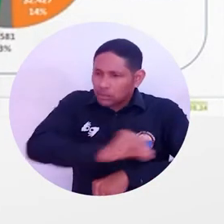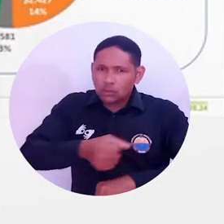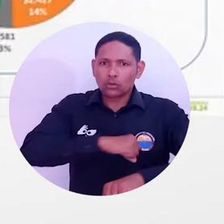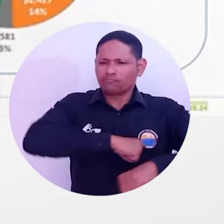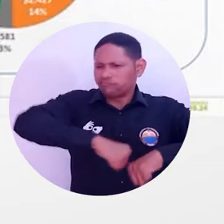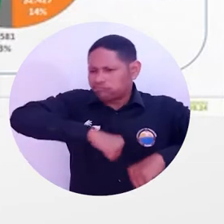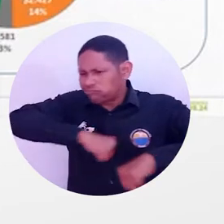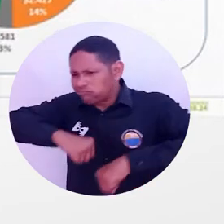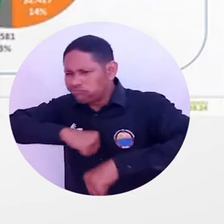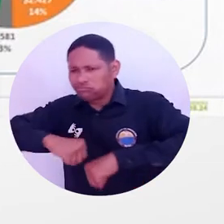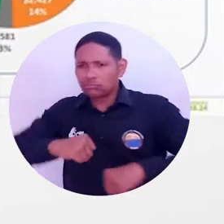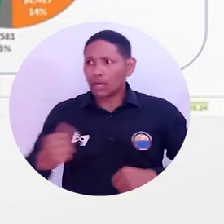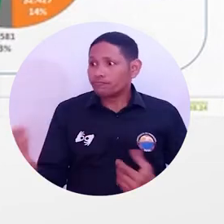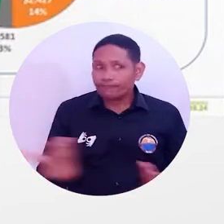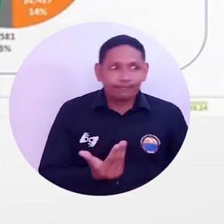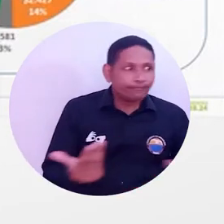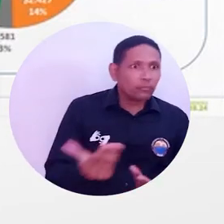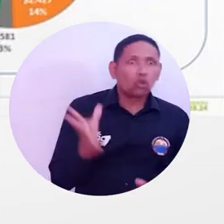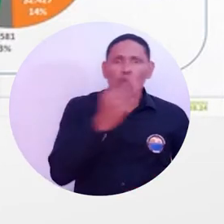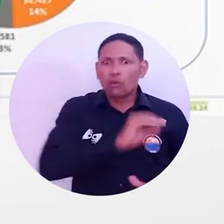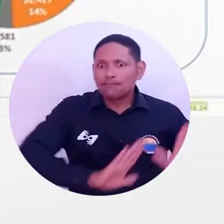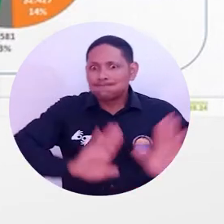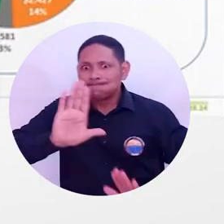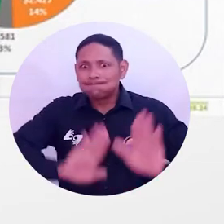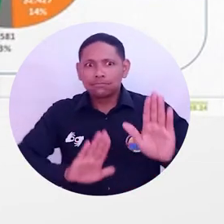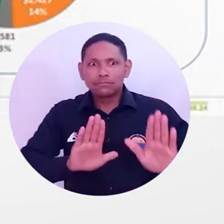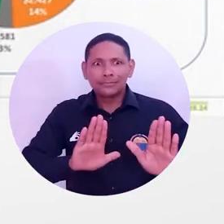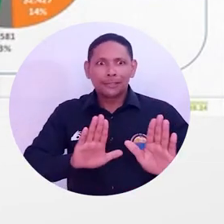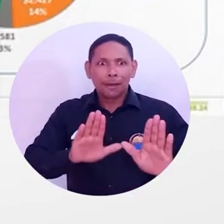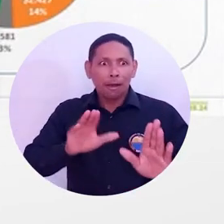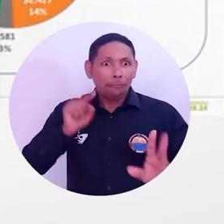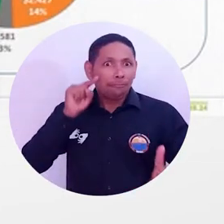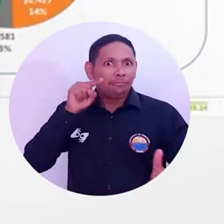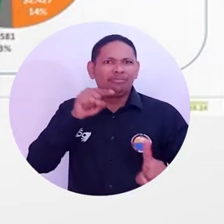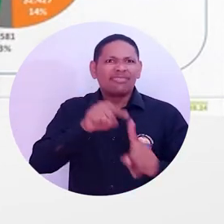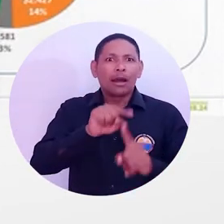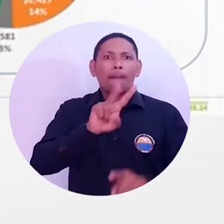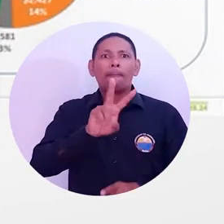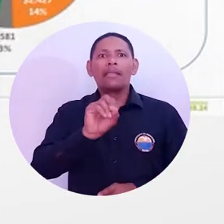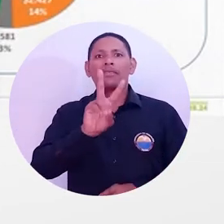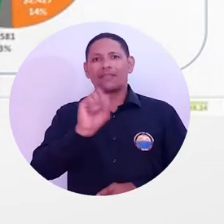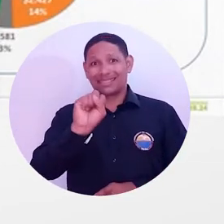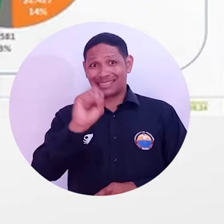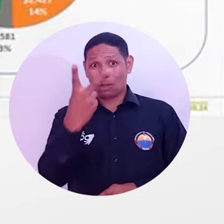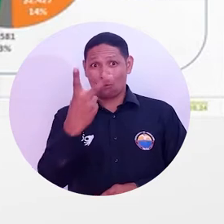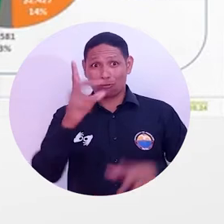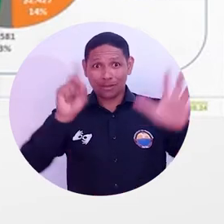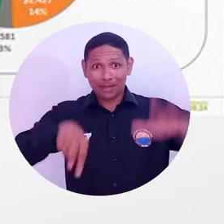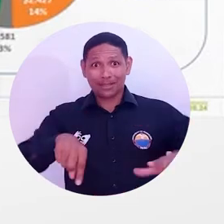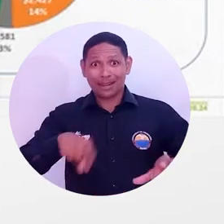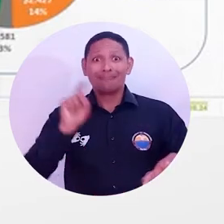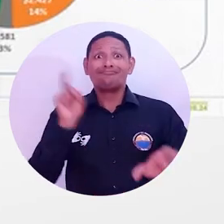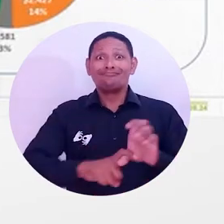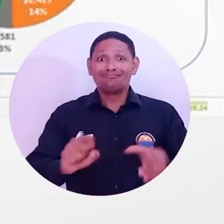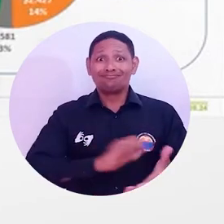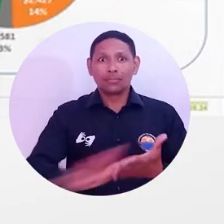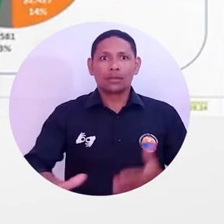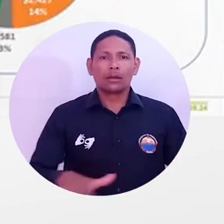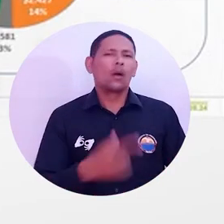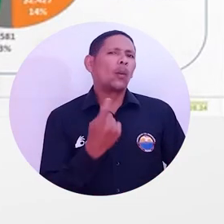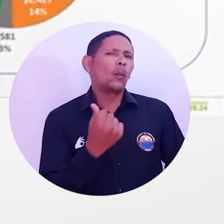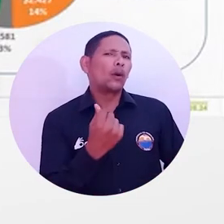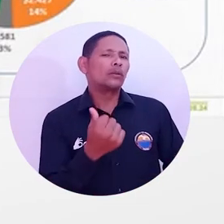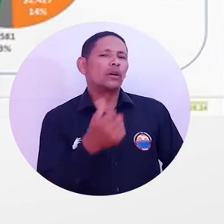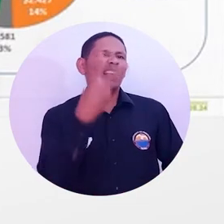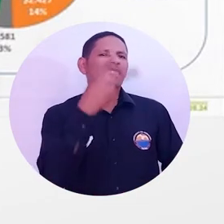participaron y logramos matrícula cero para el 2022. ¿Cuánto costó esa matrícula cero?